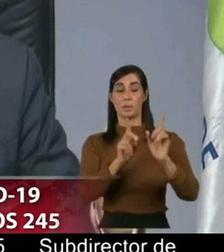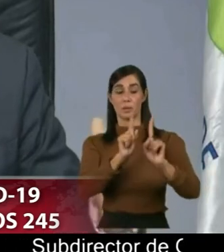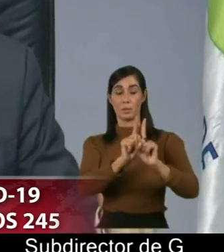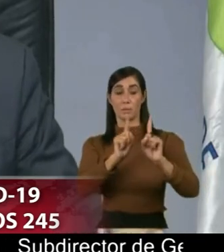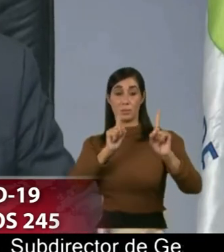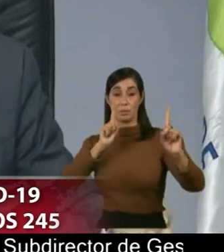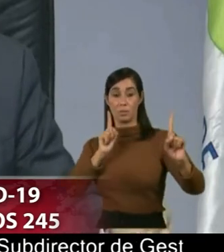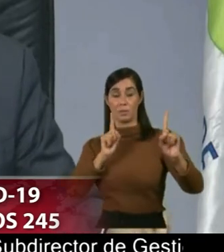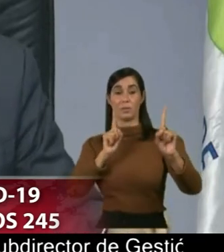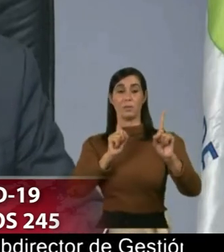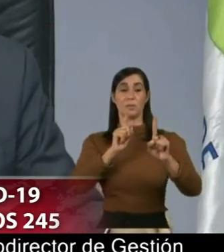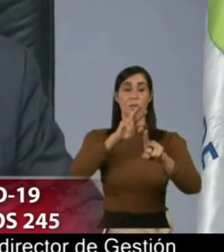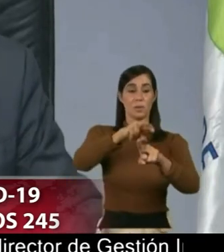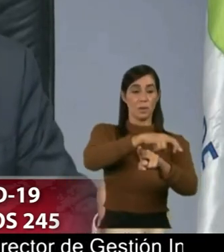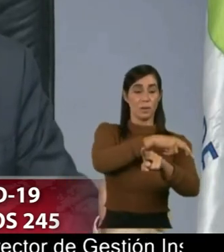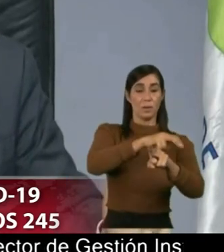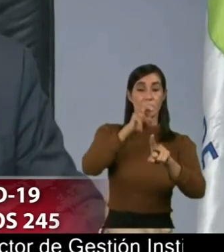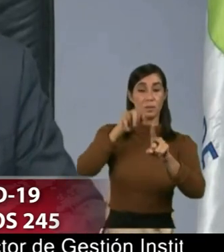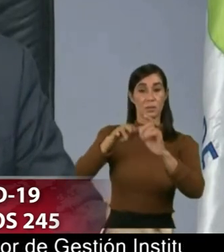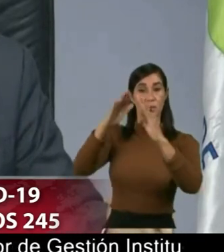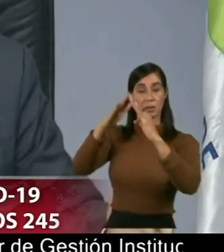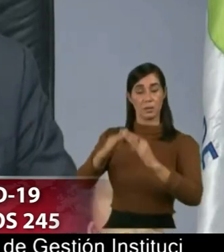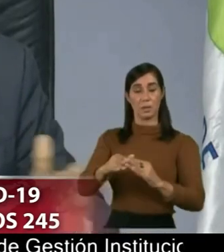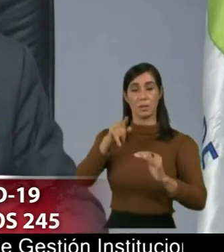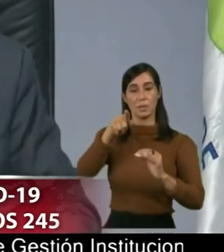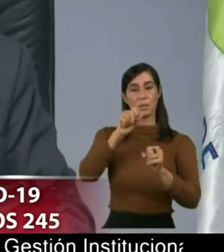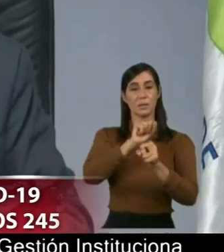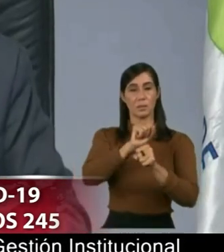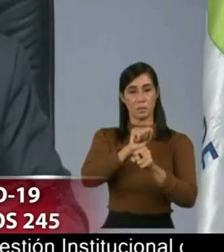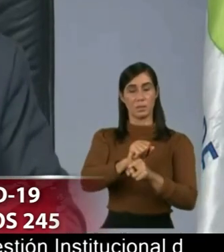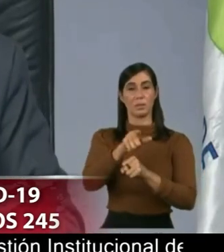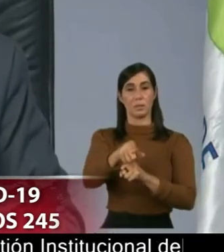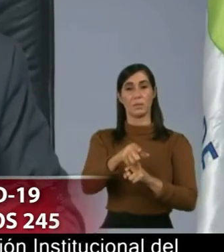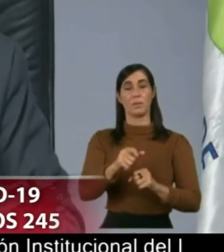yo creo que esa es la gran labor que hay que realizar